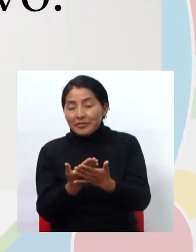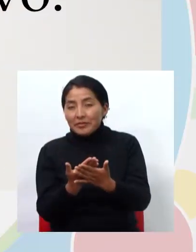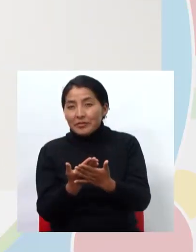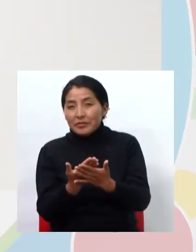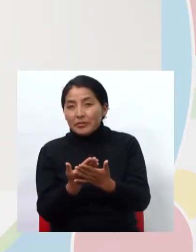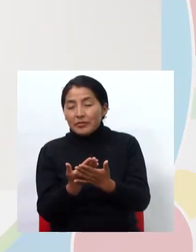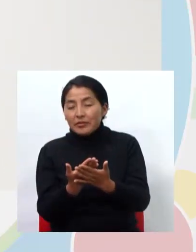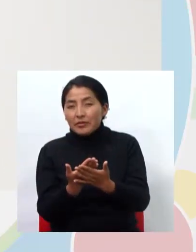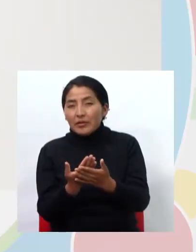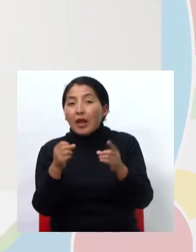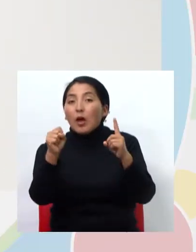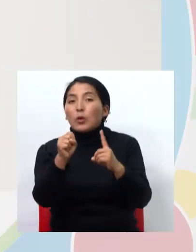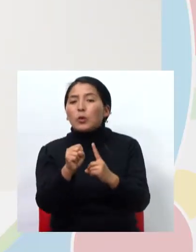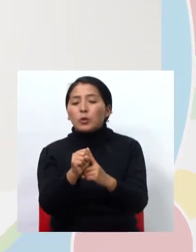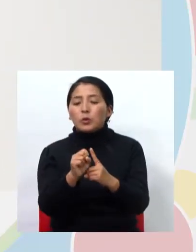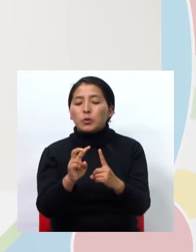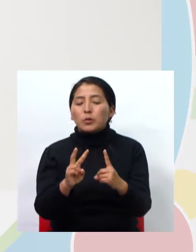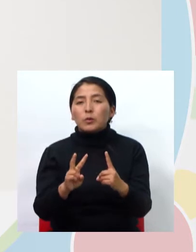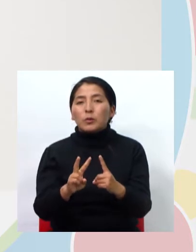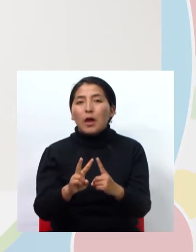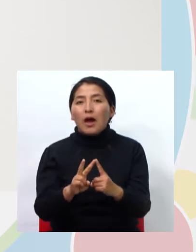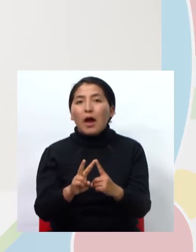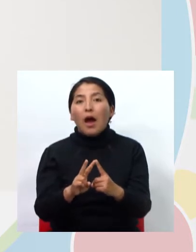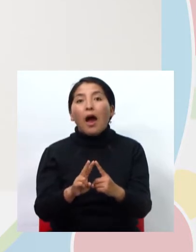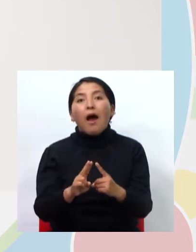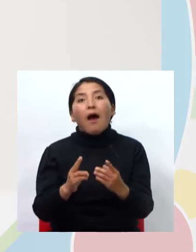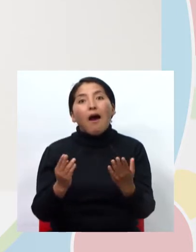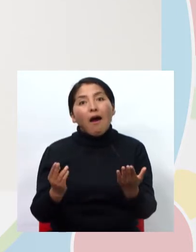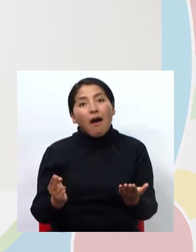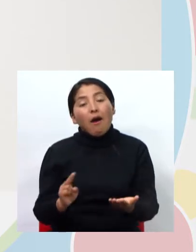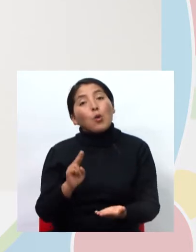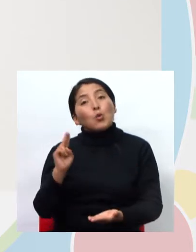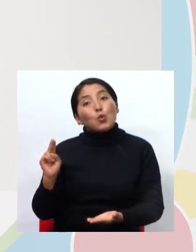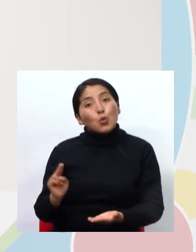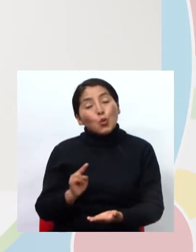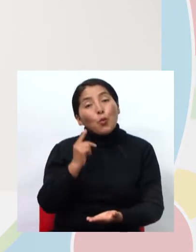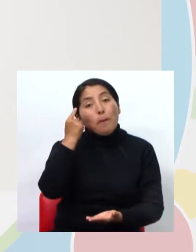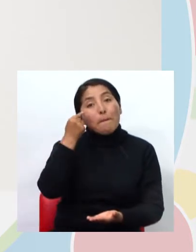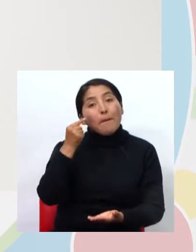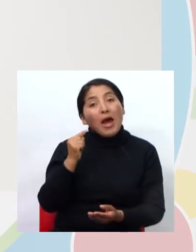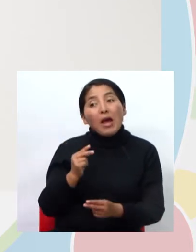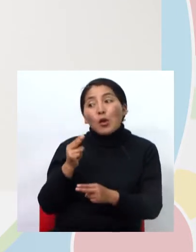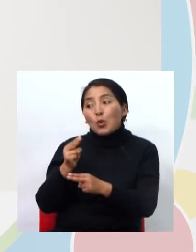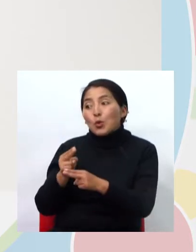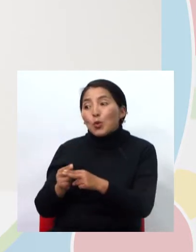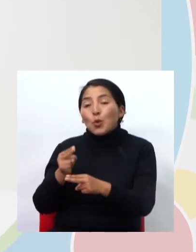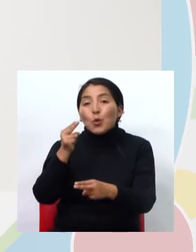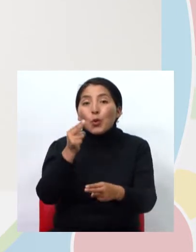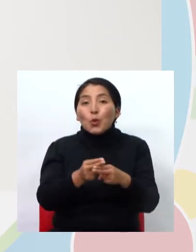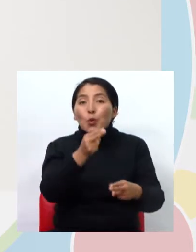Los sustantivos se utilizan para nombrar a las personas.